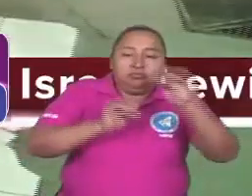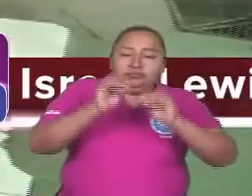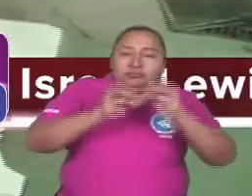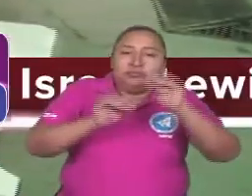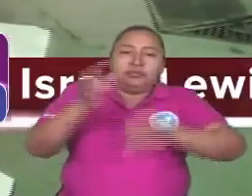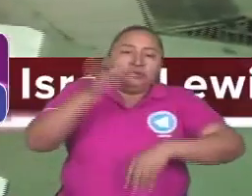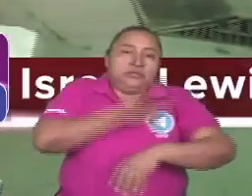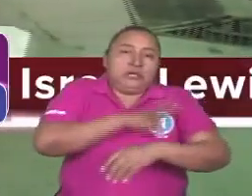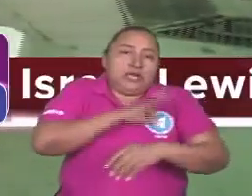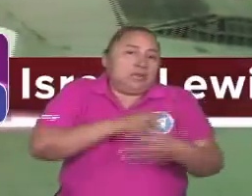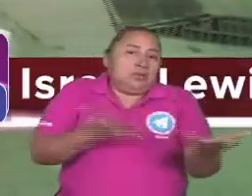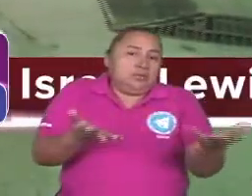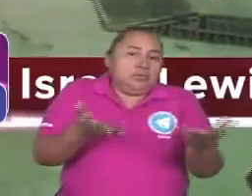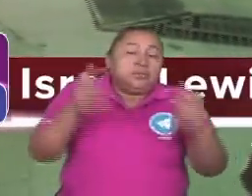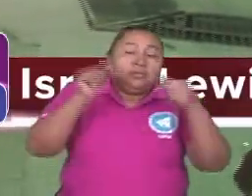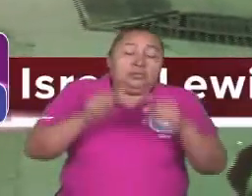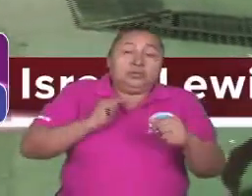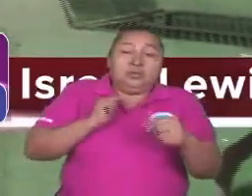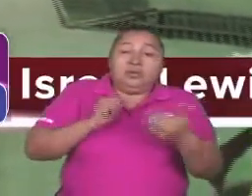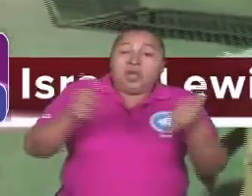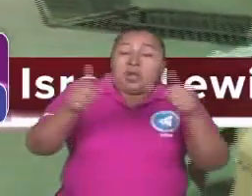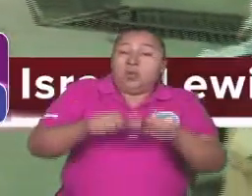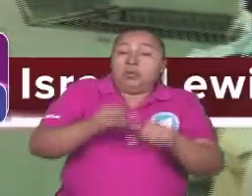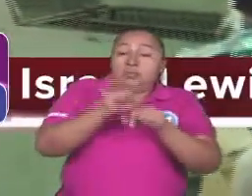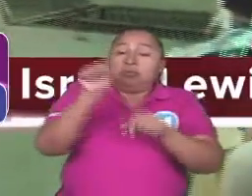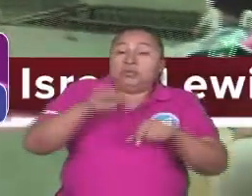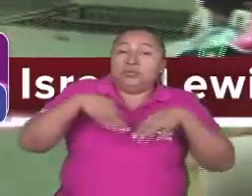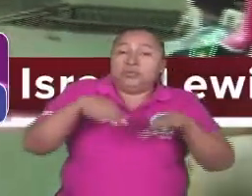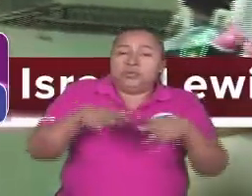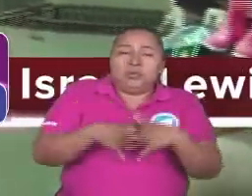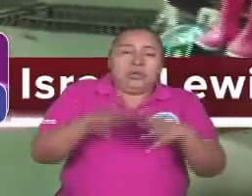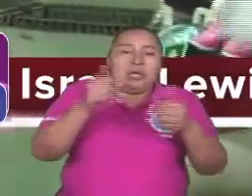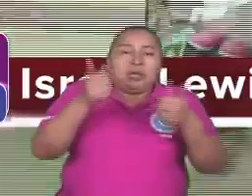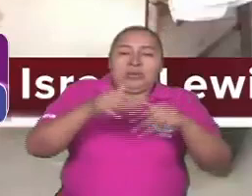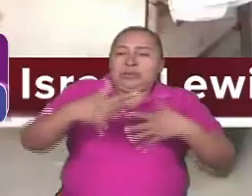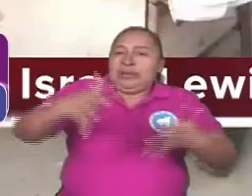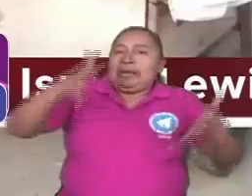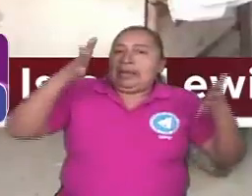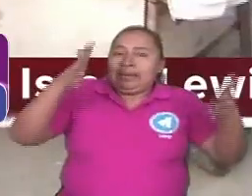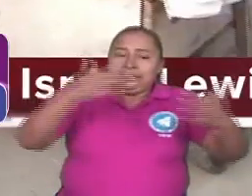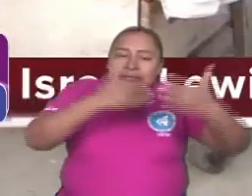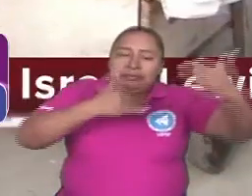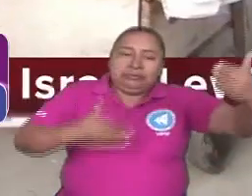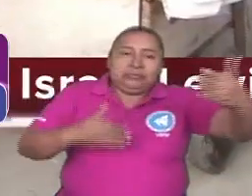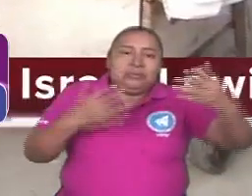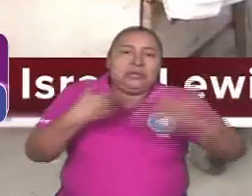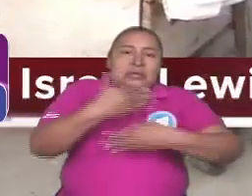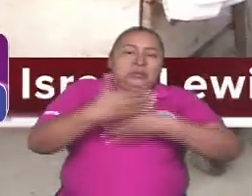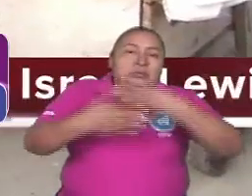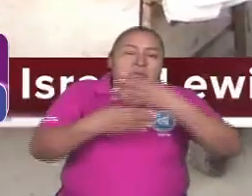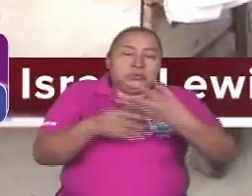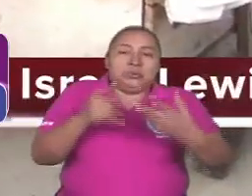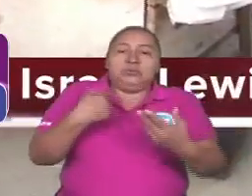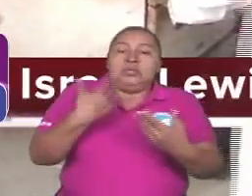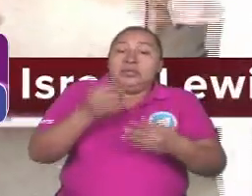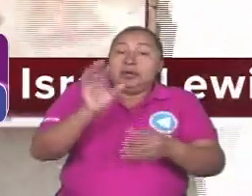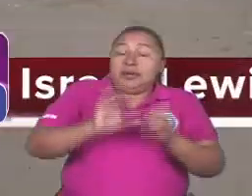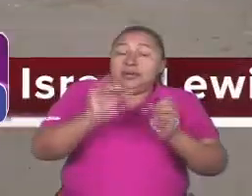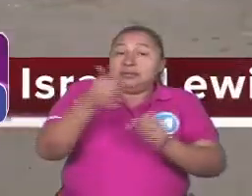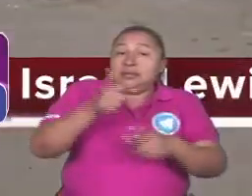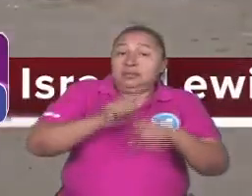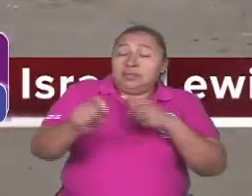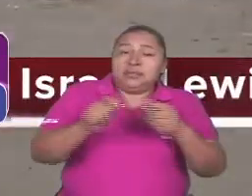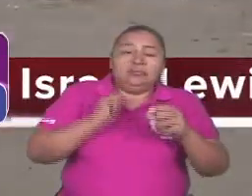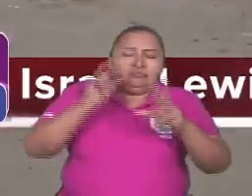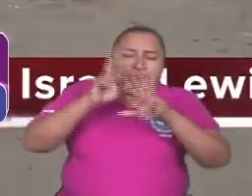economía, ¿no? Están los acuerdos de la maquila, acuerdos macro, acuerdos nacionales, el de la construcción. Y cada seis meses, revisando